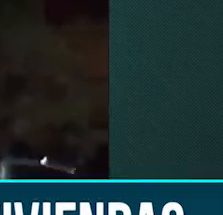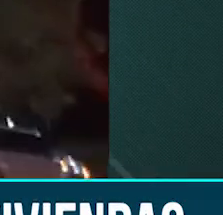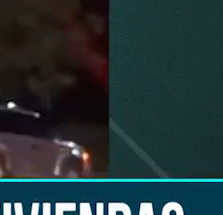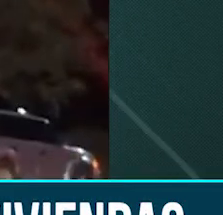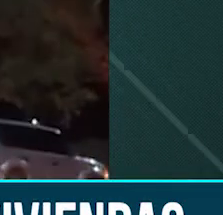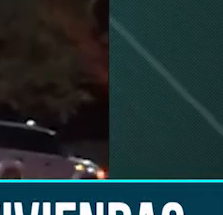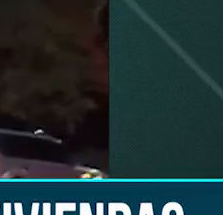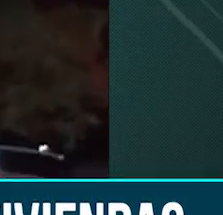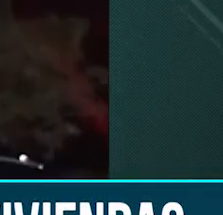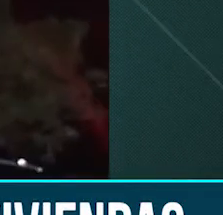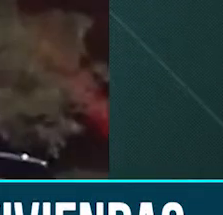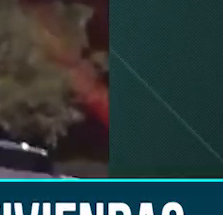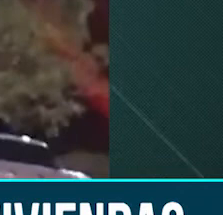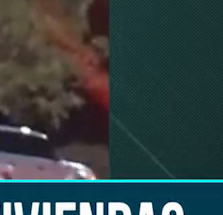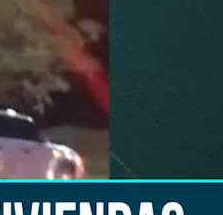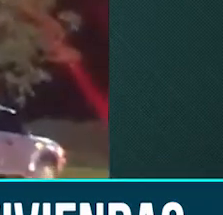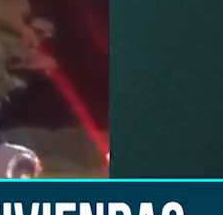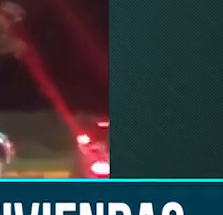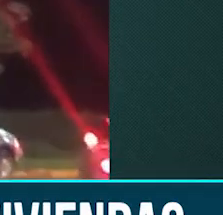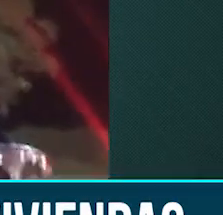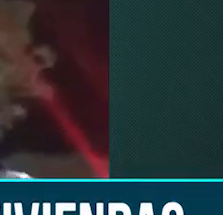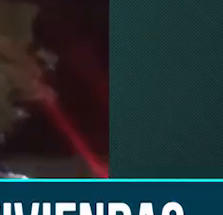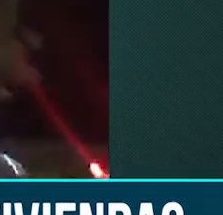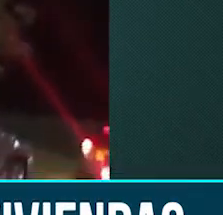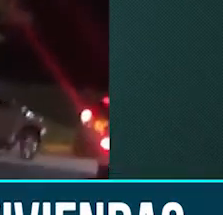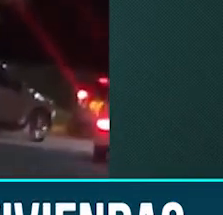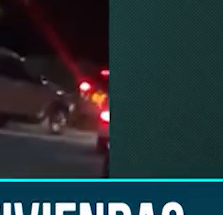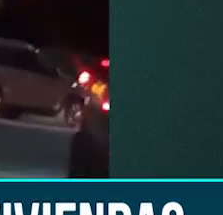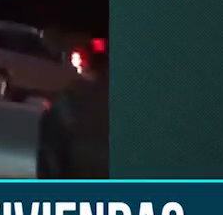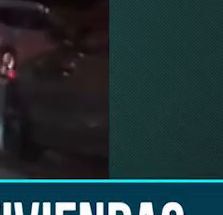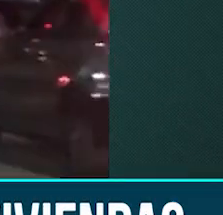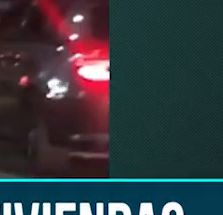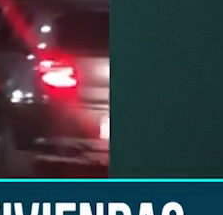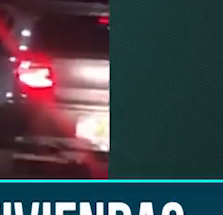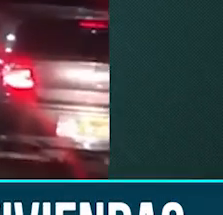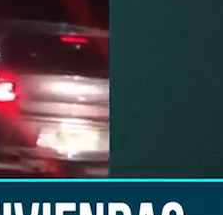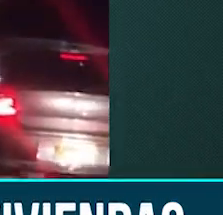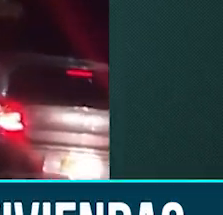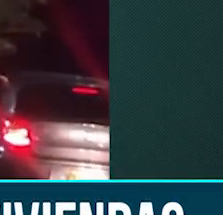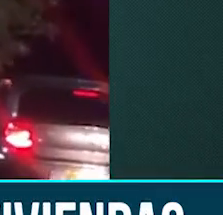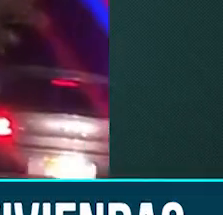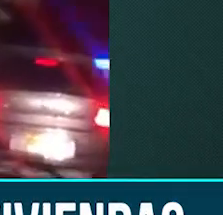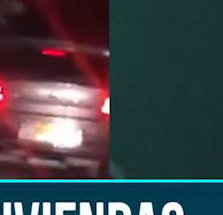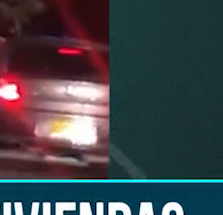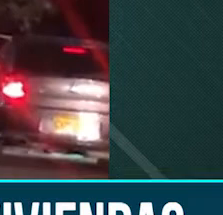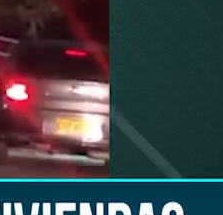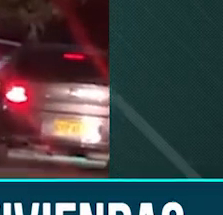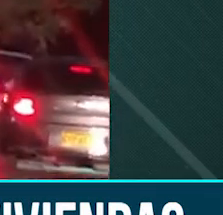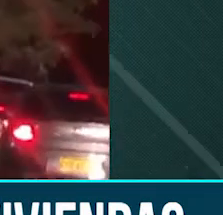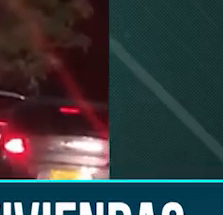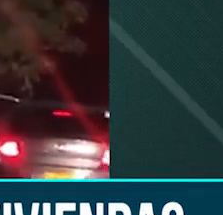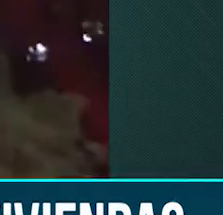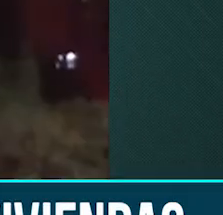enviado nuestros televidentes de la situación que se está presentando allí en el lugar. Organismos de socorro hacen presencia en el lugar. que manifestar que no se